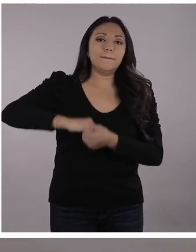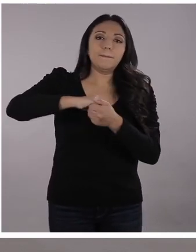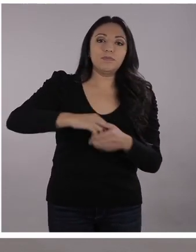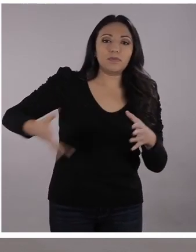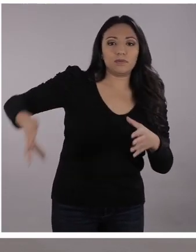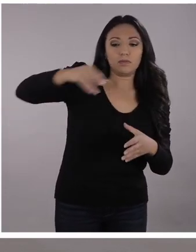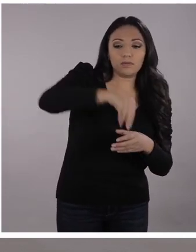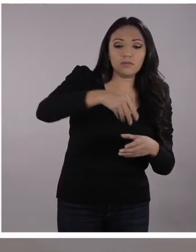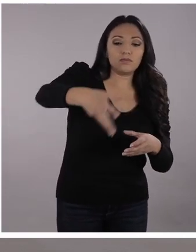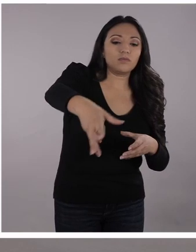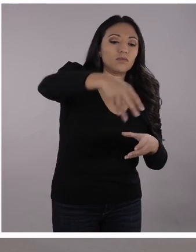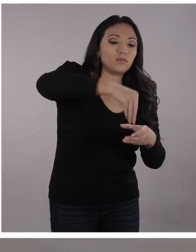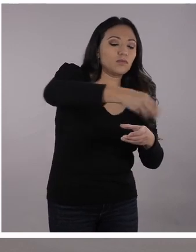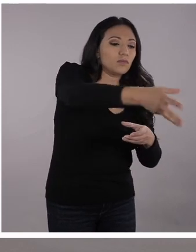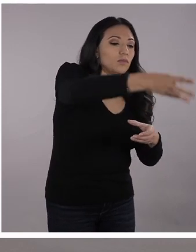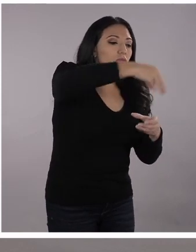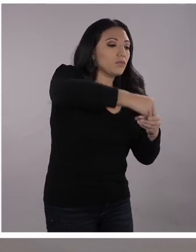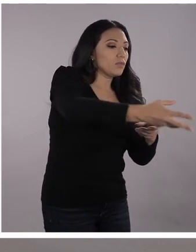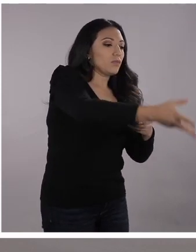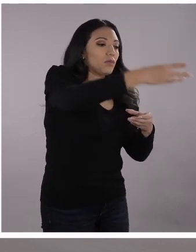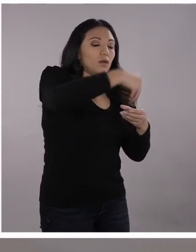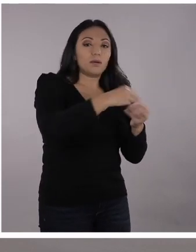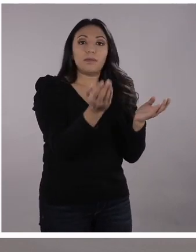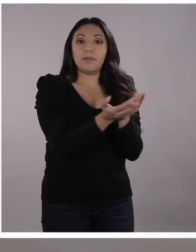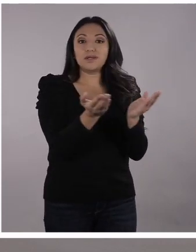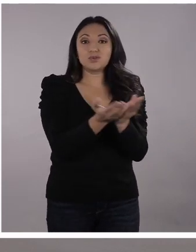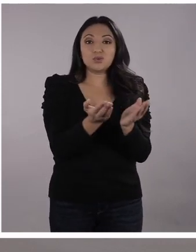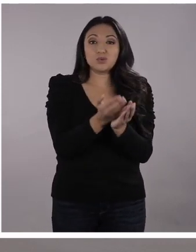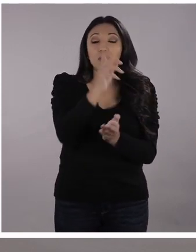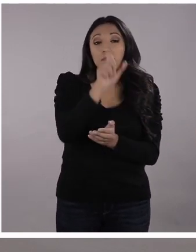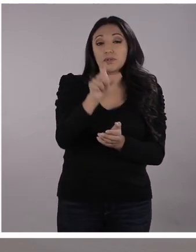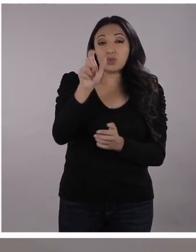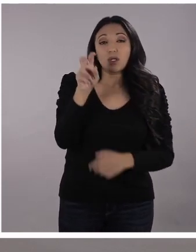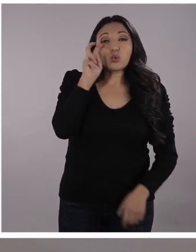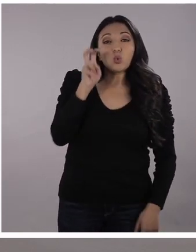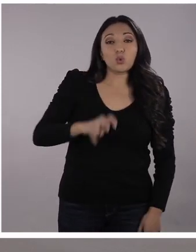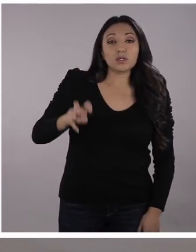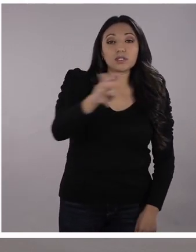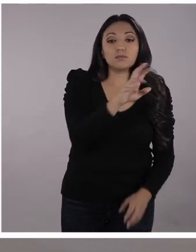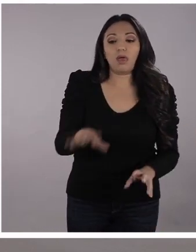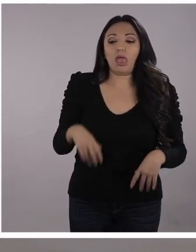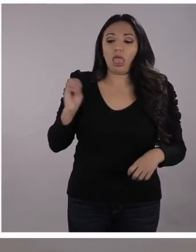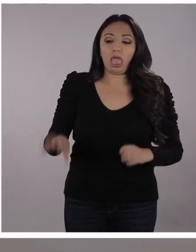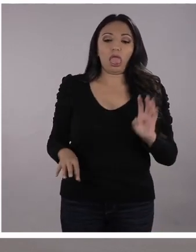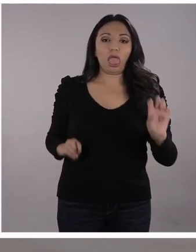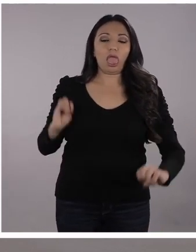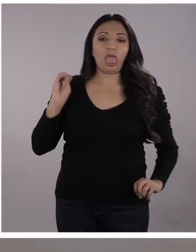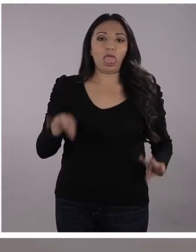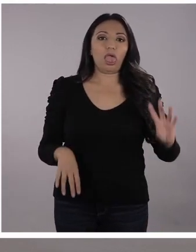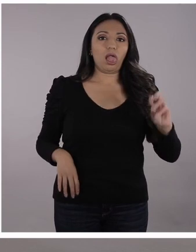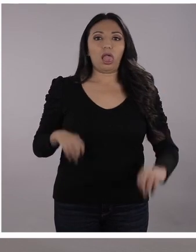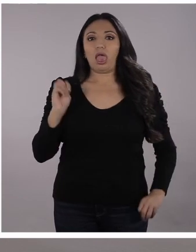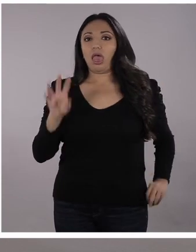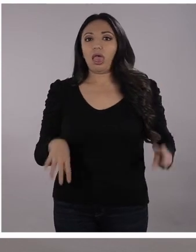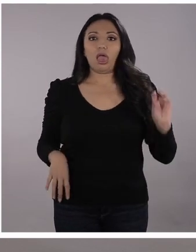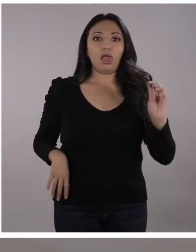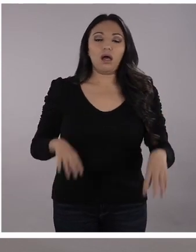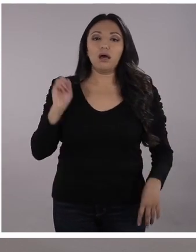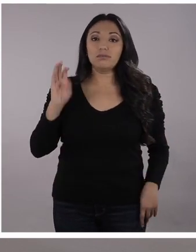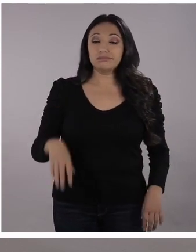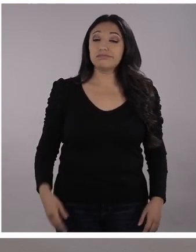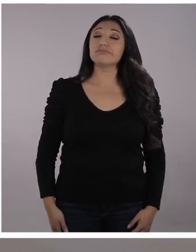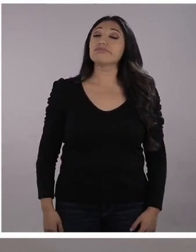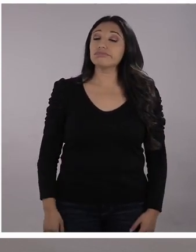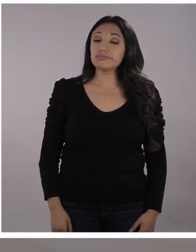van con fundas, y van recogiendo todo lo que los turistas van dejando en la playa.